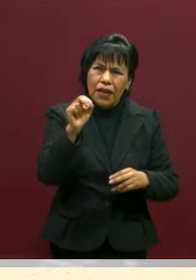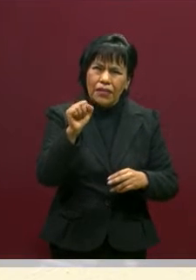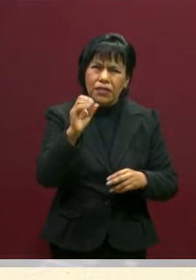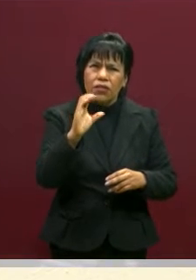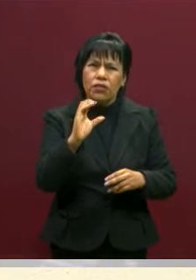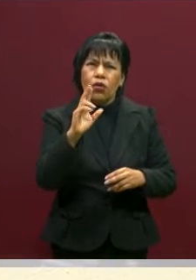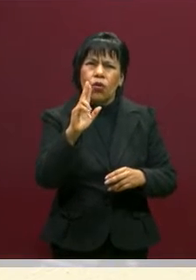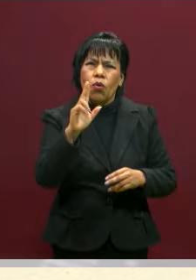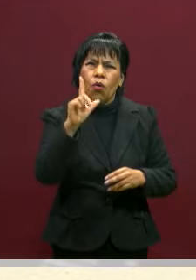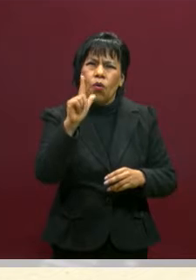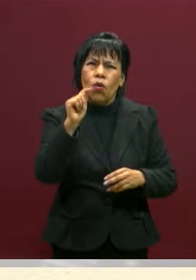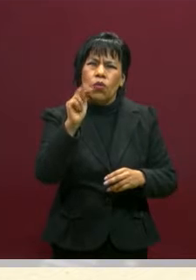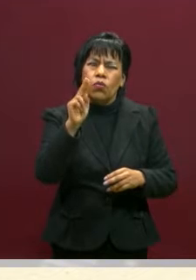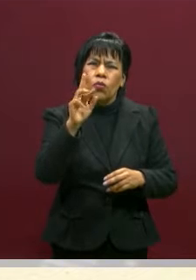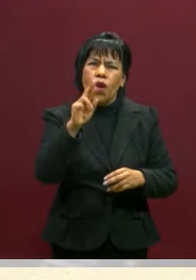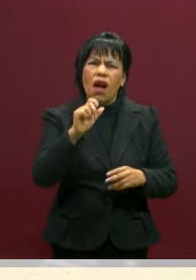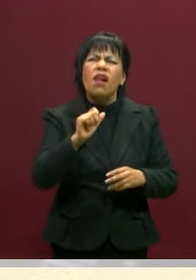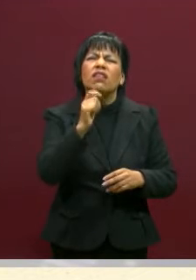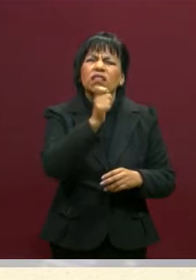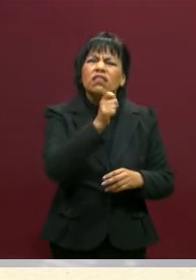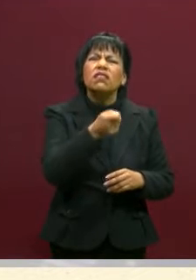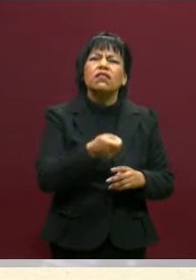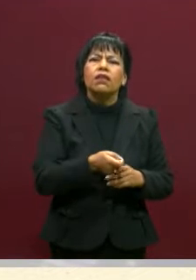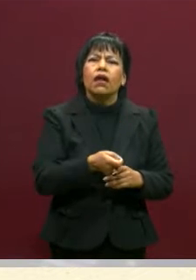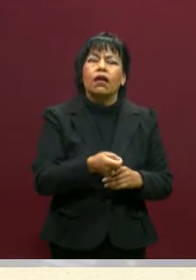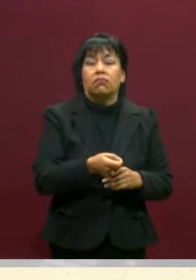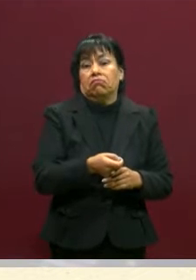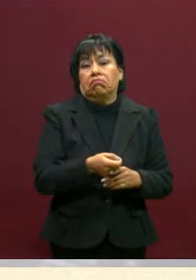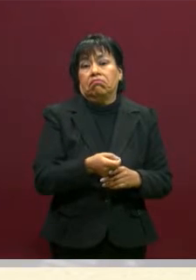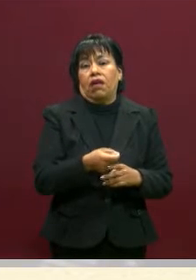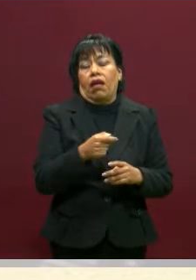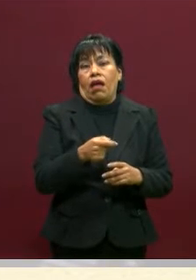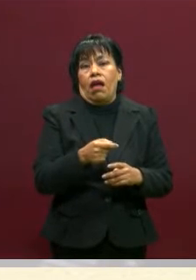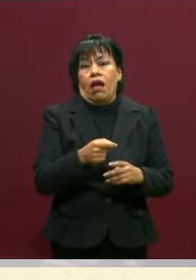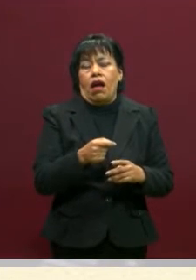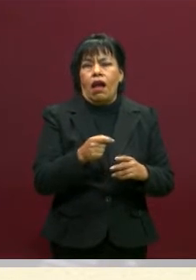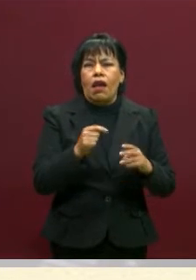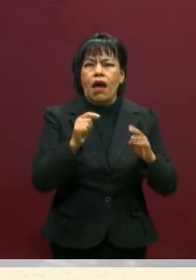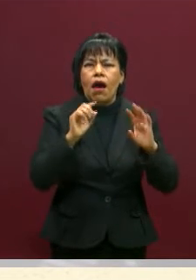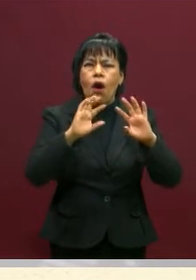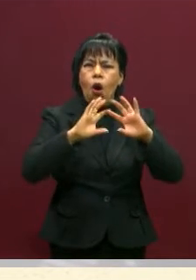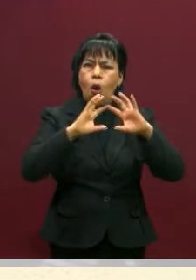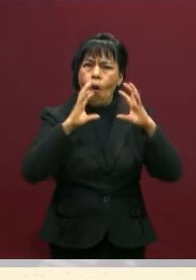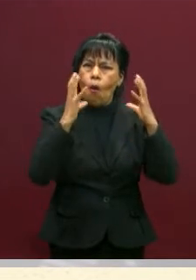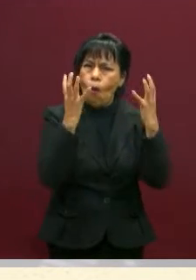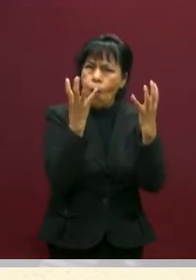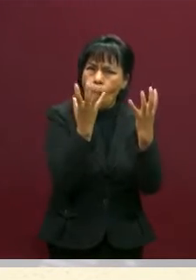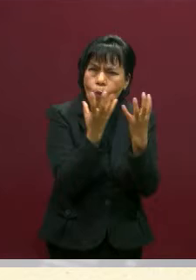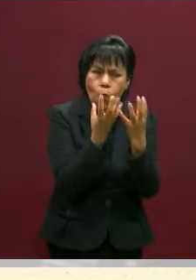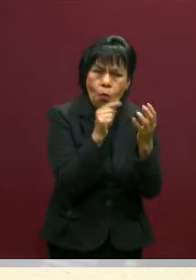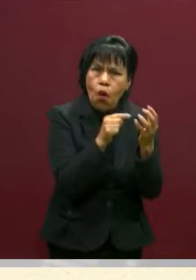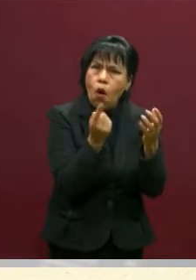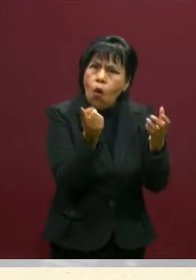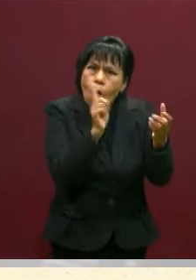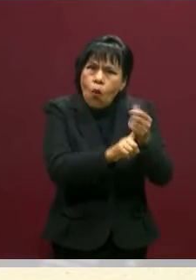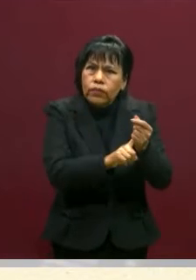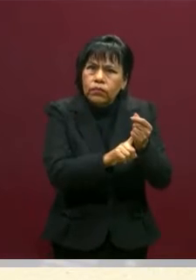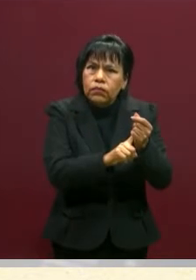negar que habitamos en un planeta que es nuestra casa común y que tenemos que cuidarlo.